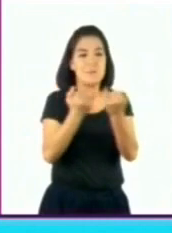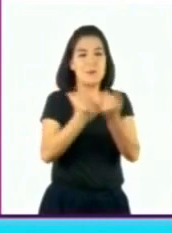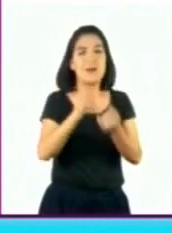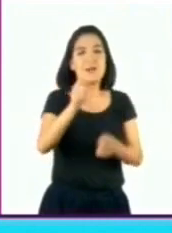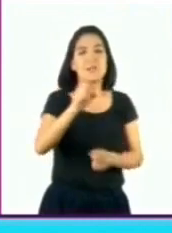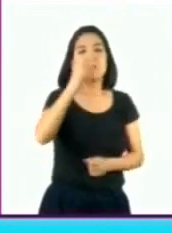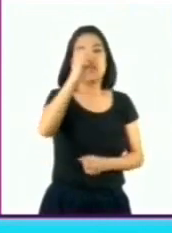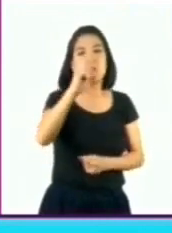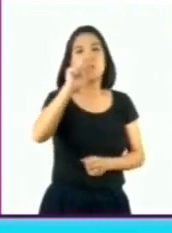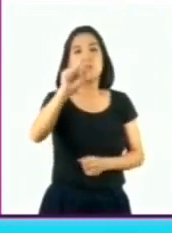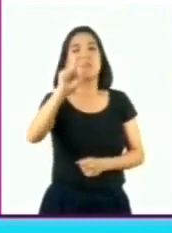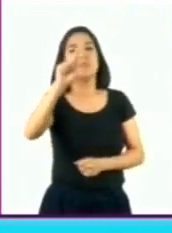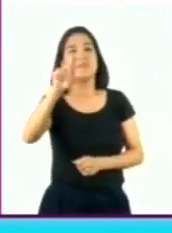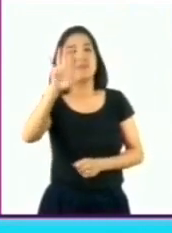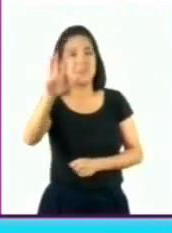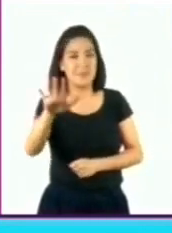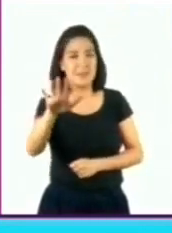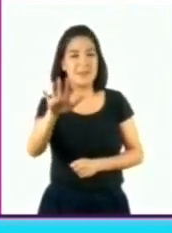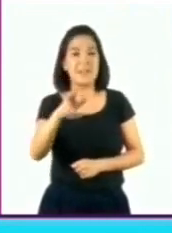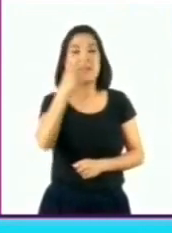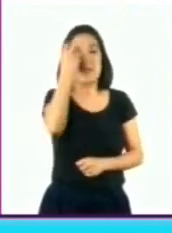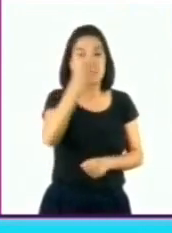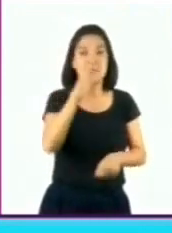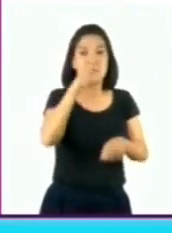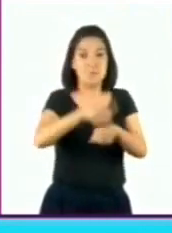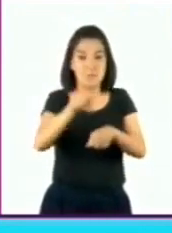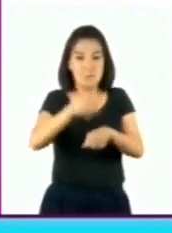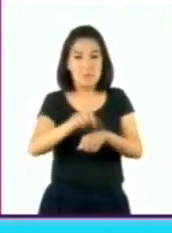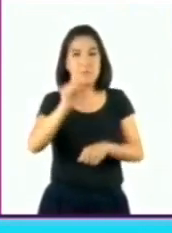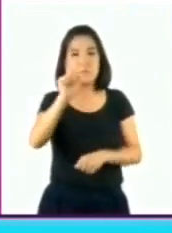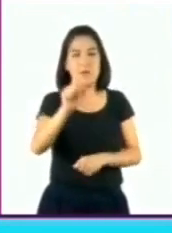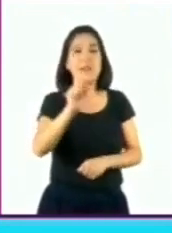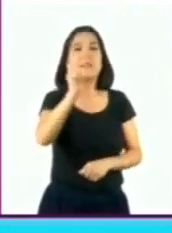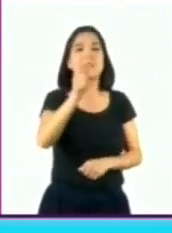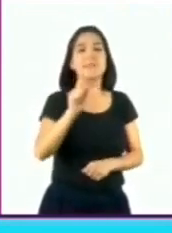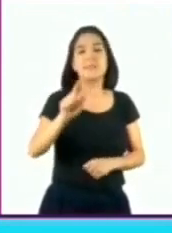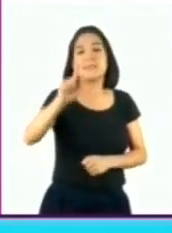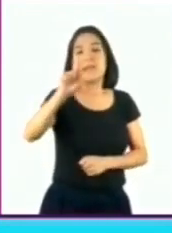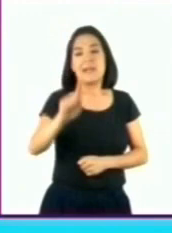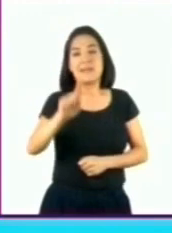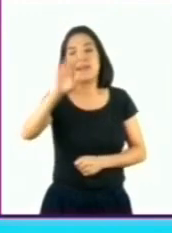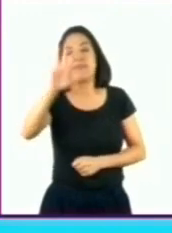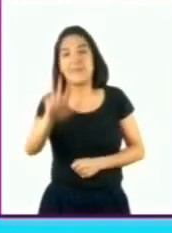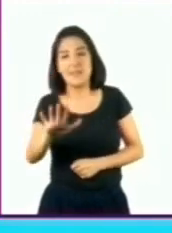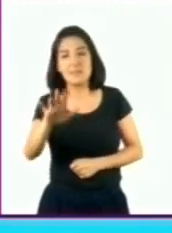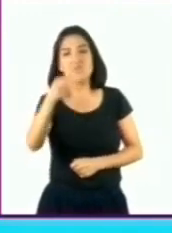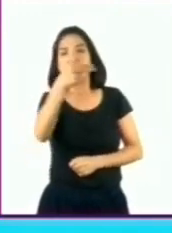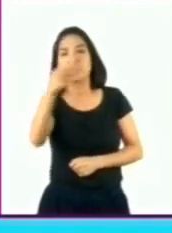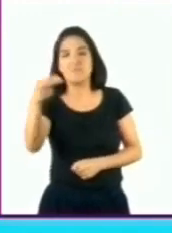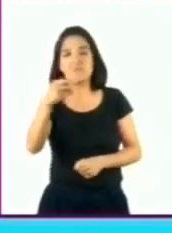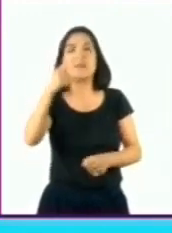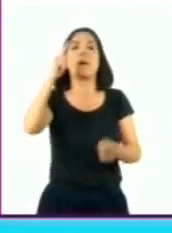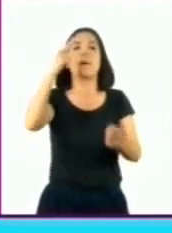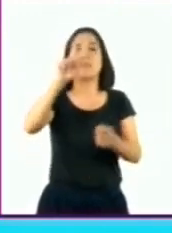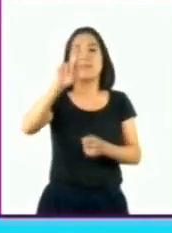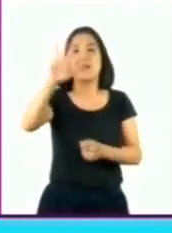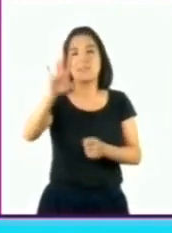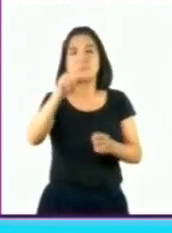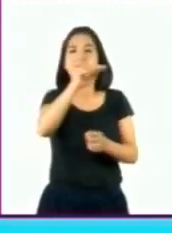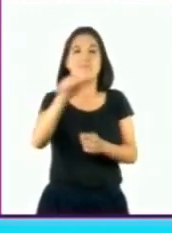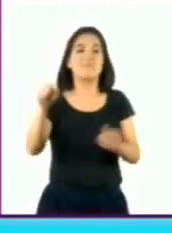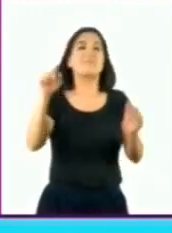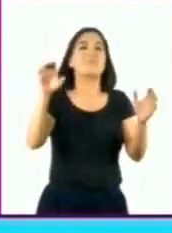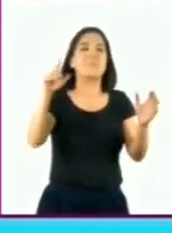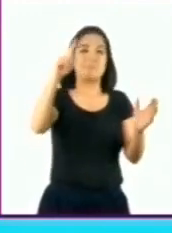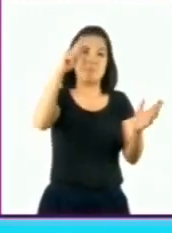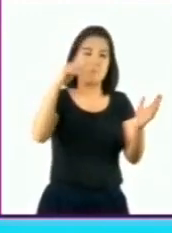.75, y este número decimal se lee 75 centésimos. Y esto nos da la